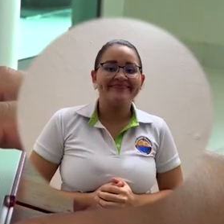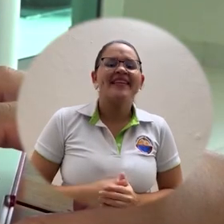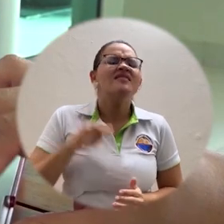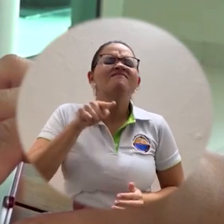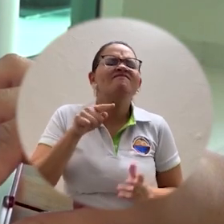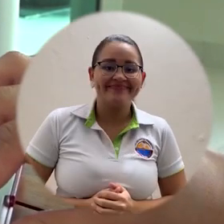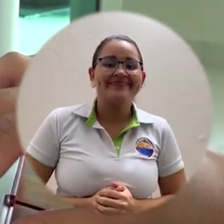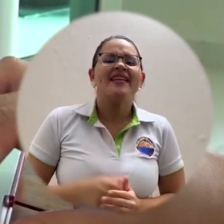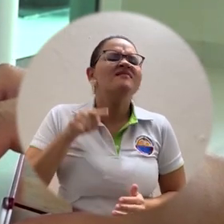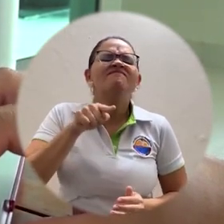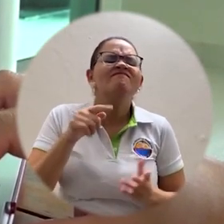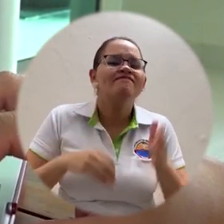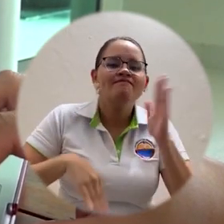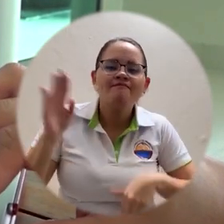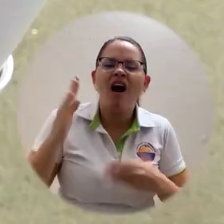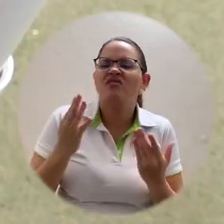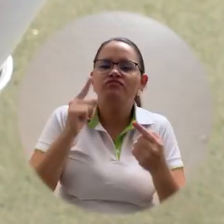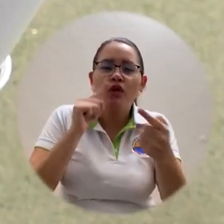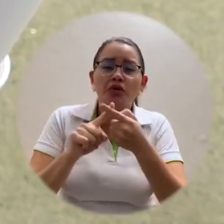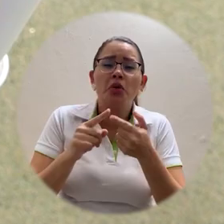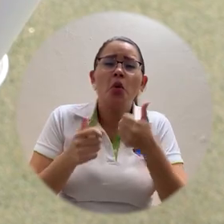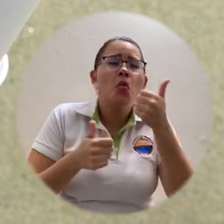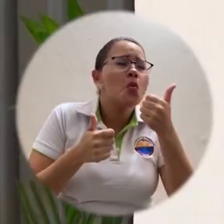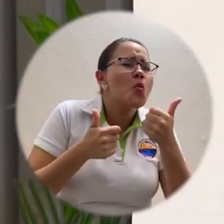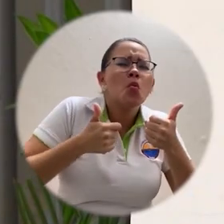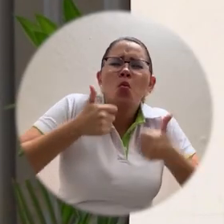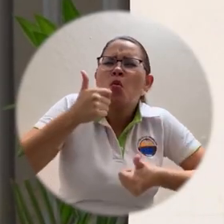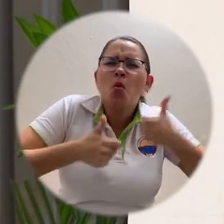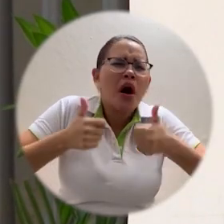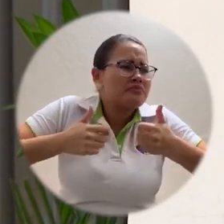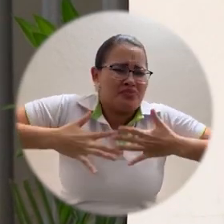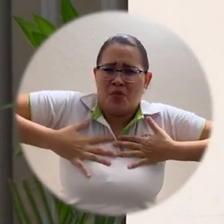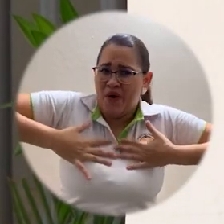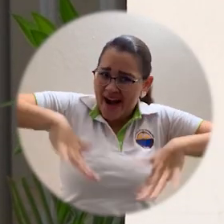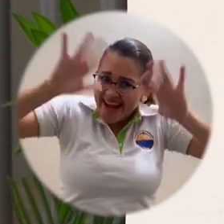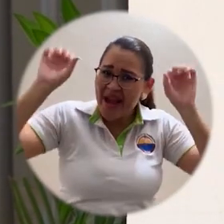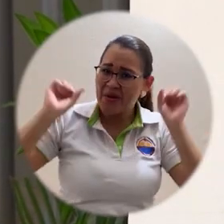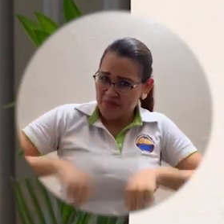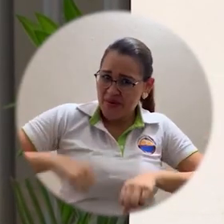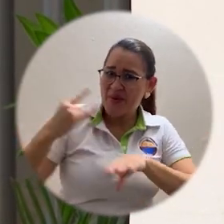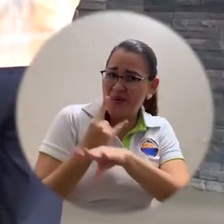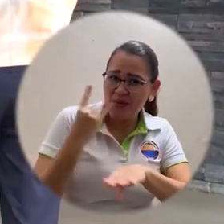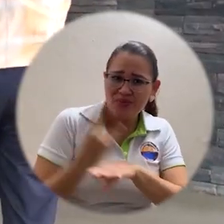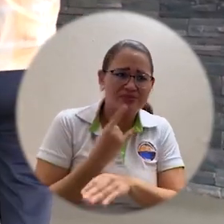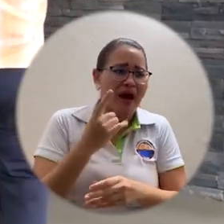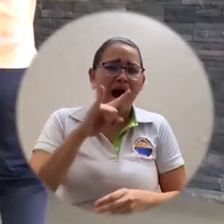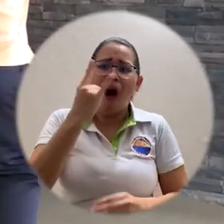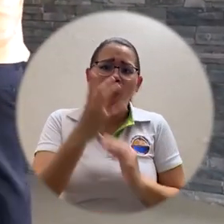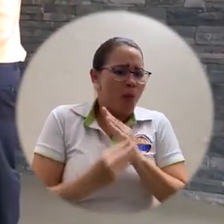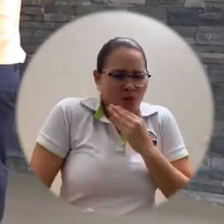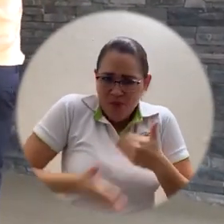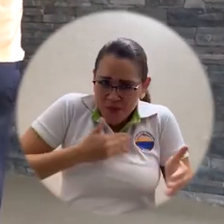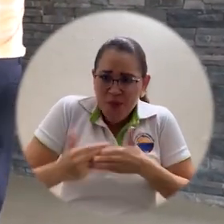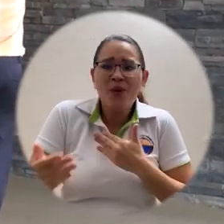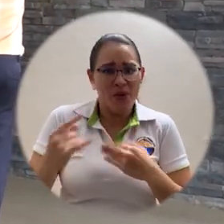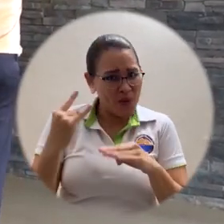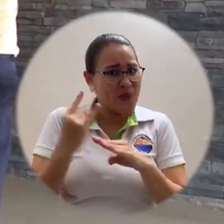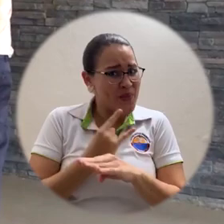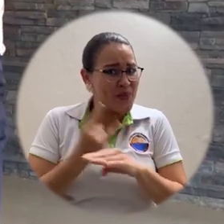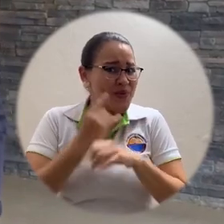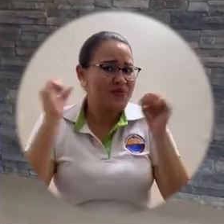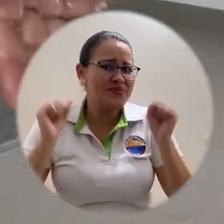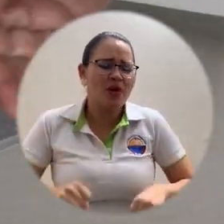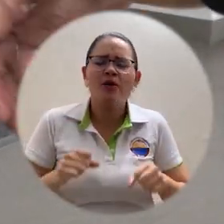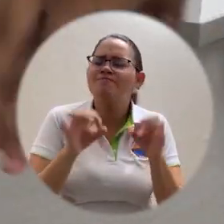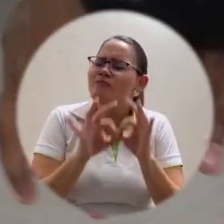Este tipo de artefacto está diseñado para cualquier estrato social, cualquier tipo de establecimiento, lugar donde se encuentre. Lo importante en